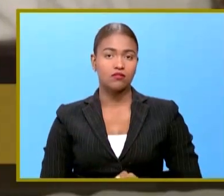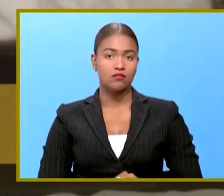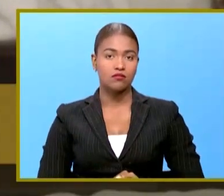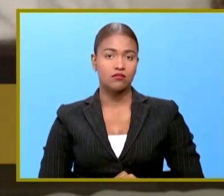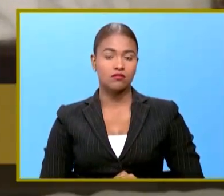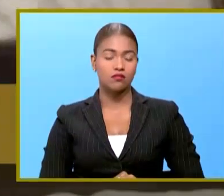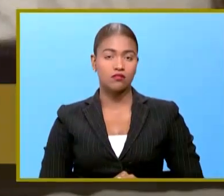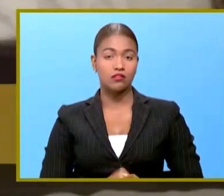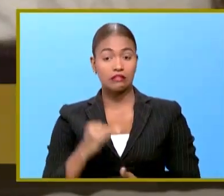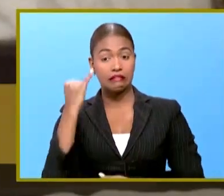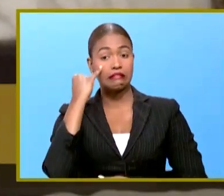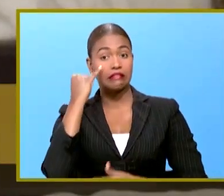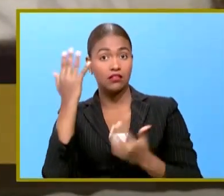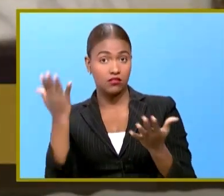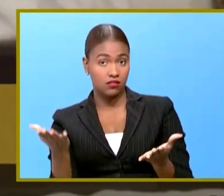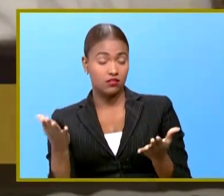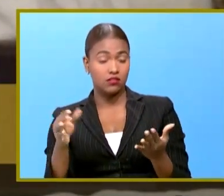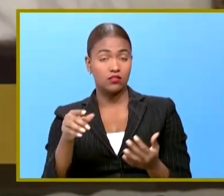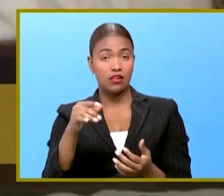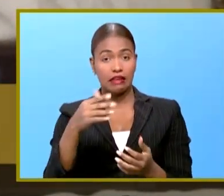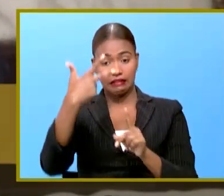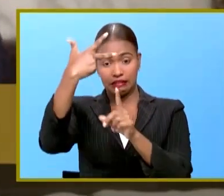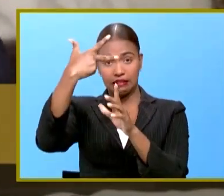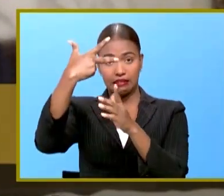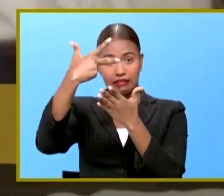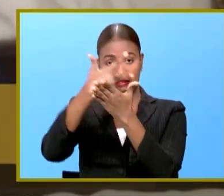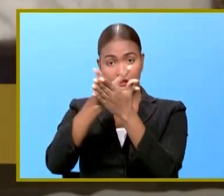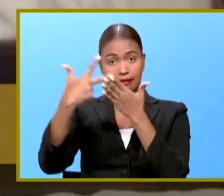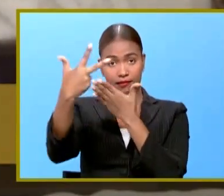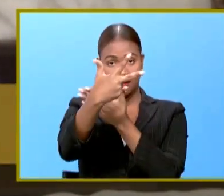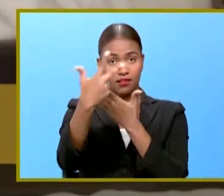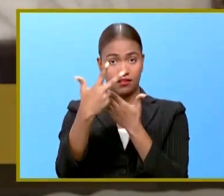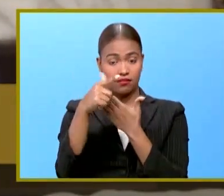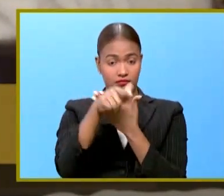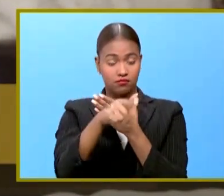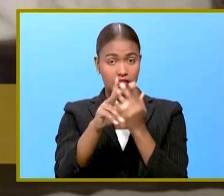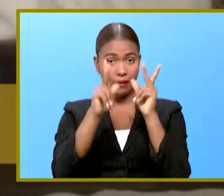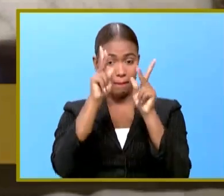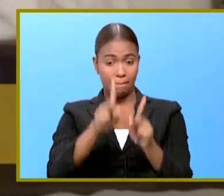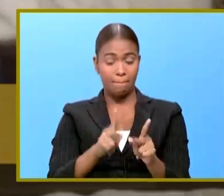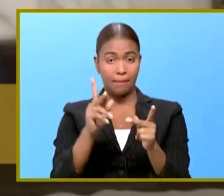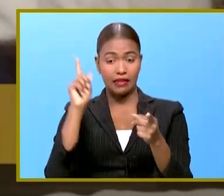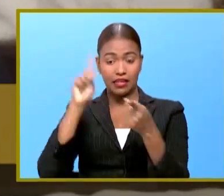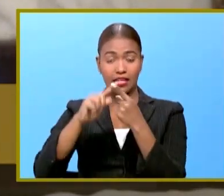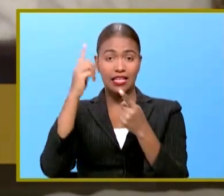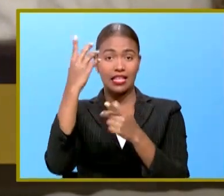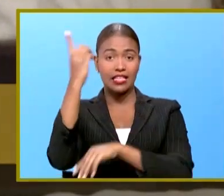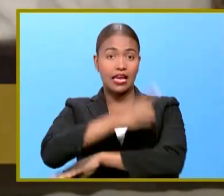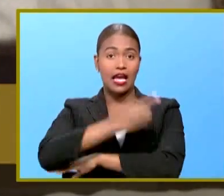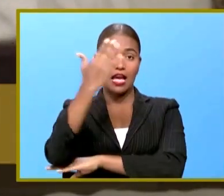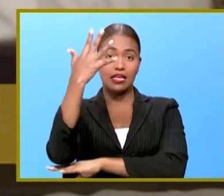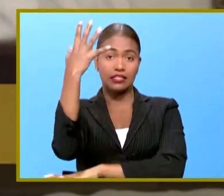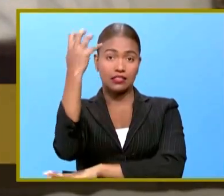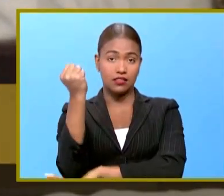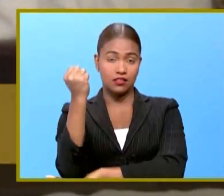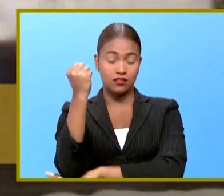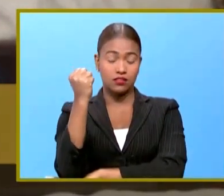Si acaso, en tres semanas posterior, al día 15 de septiembre,